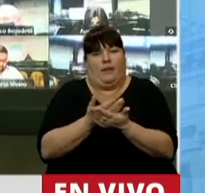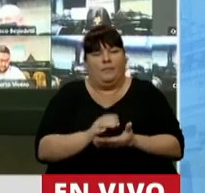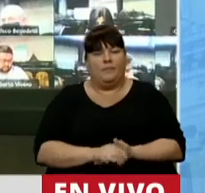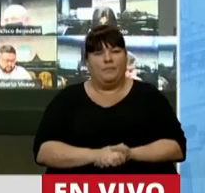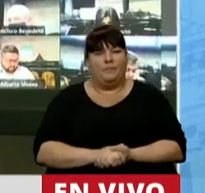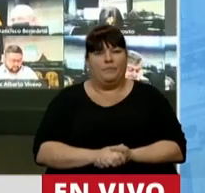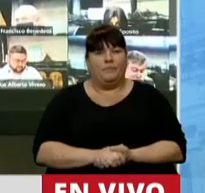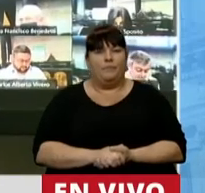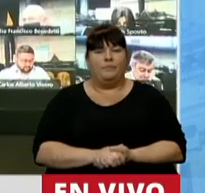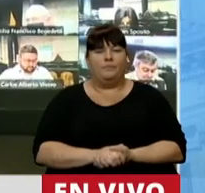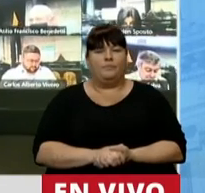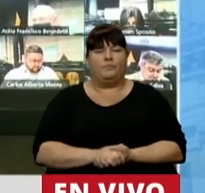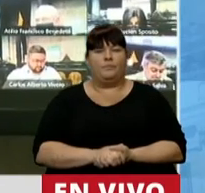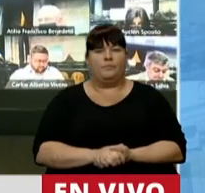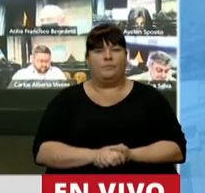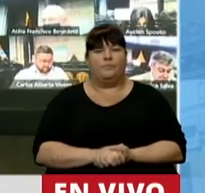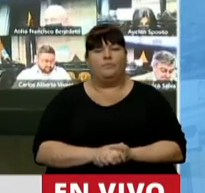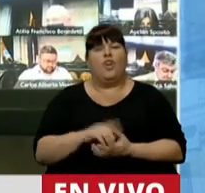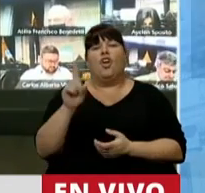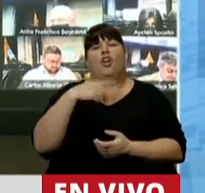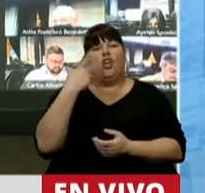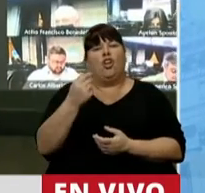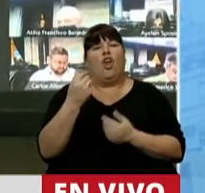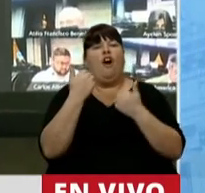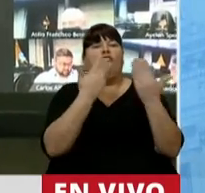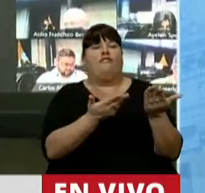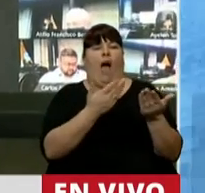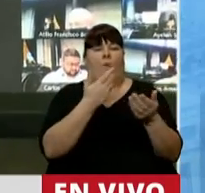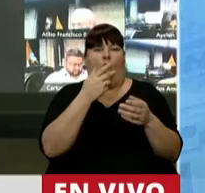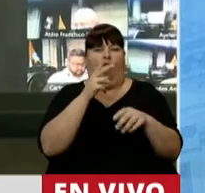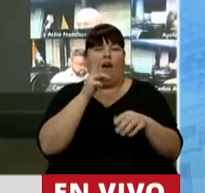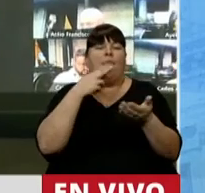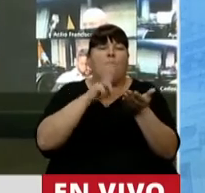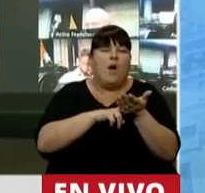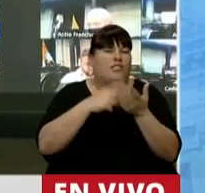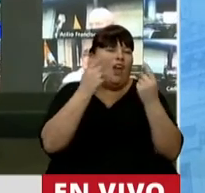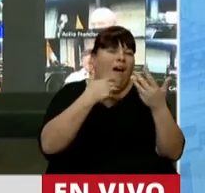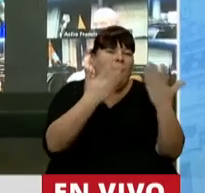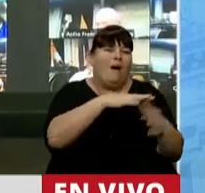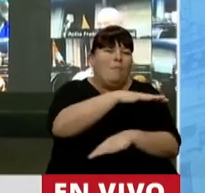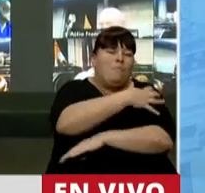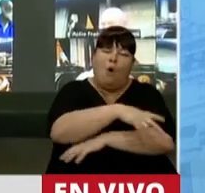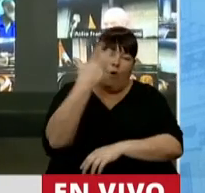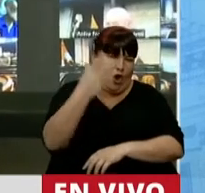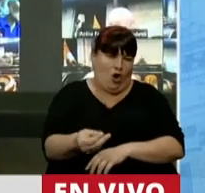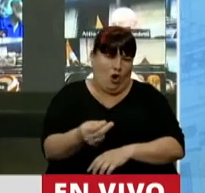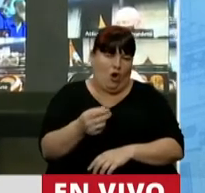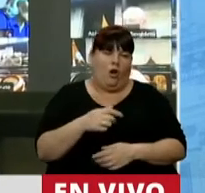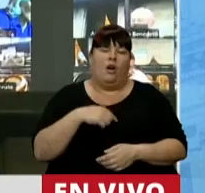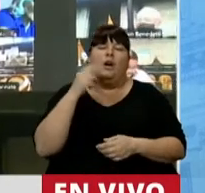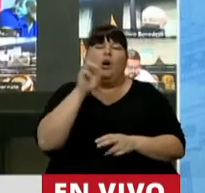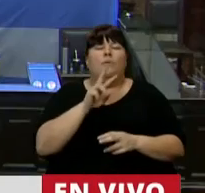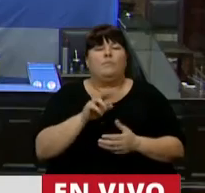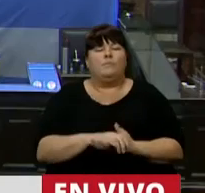Le decimos no al populismo tributario. Le decimos no al pobrismo. Le decimos